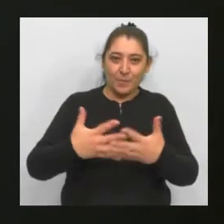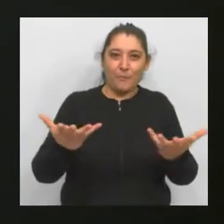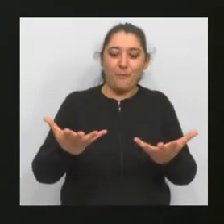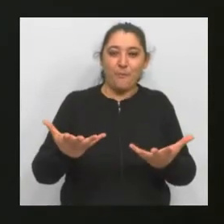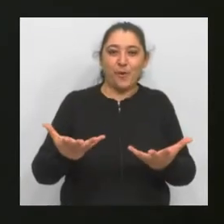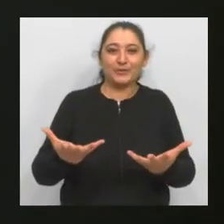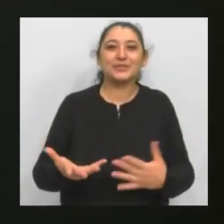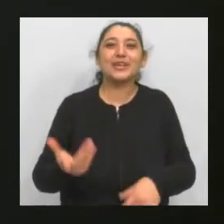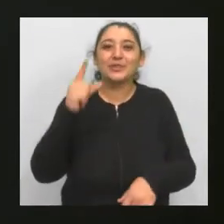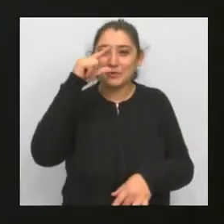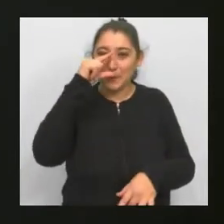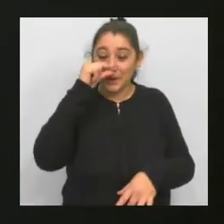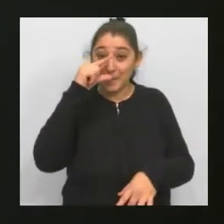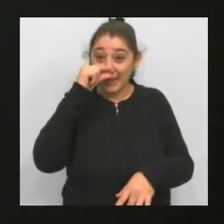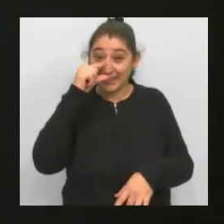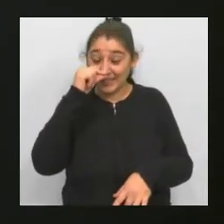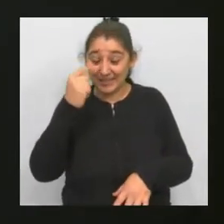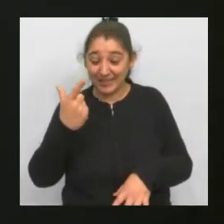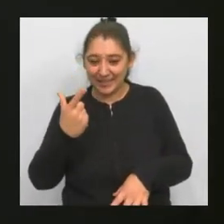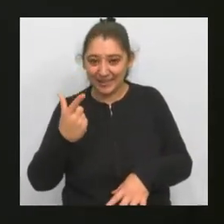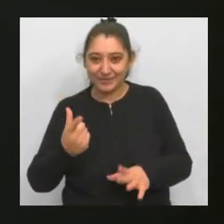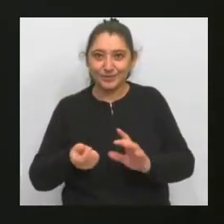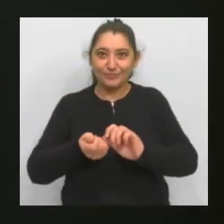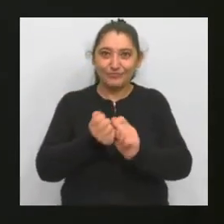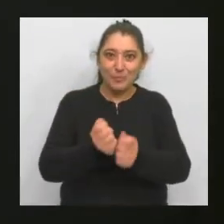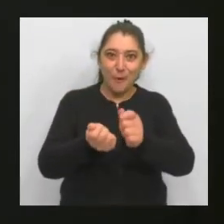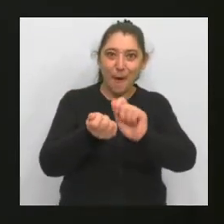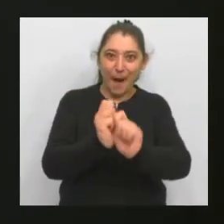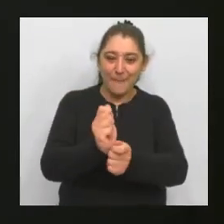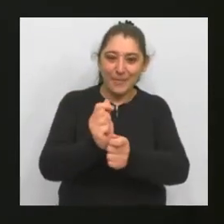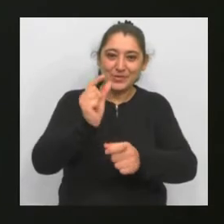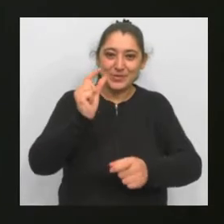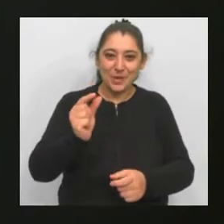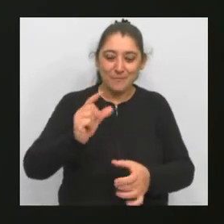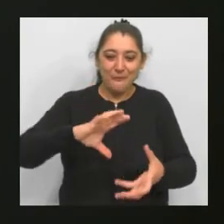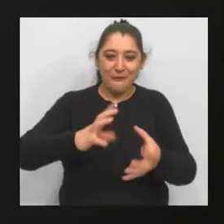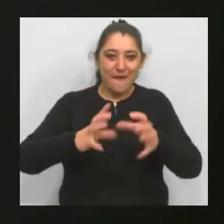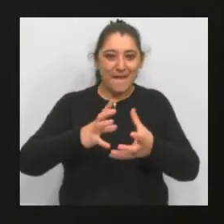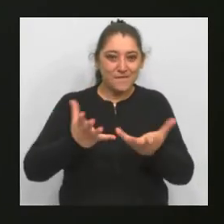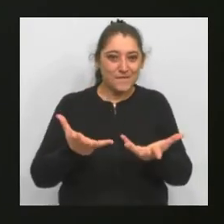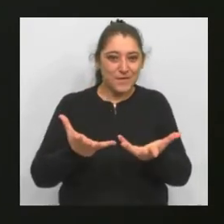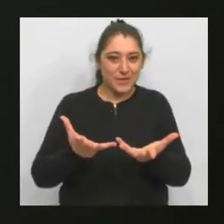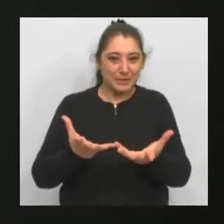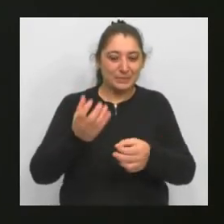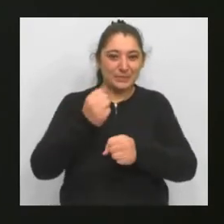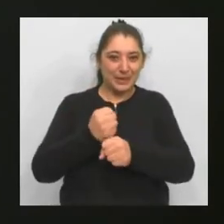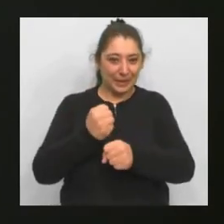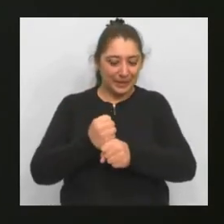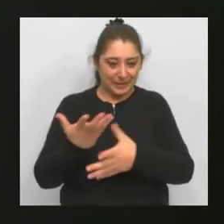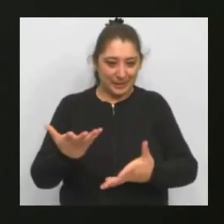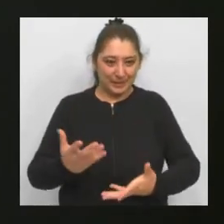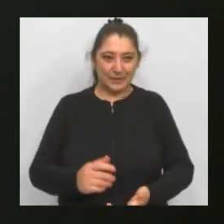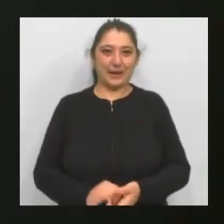tuvimos que ir cambiando un poco los formatos, viendo también las nuevas demandas, ¿no? ¿Cierto?